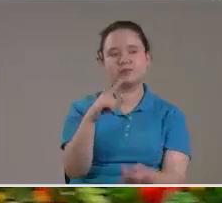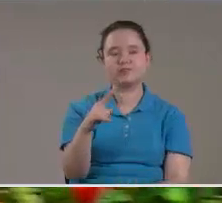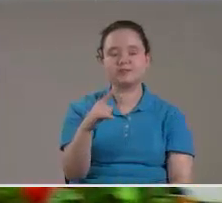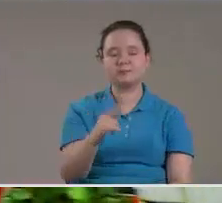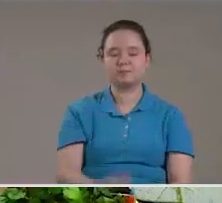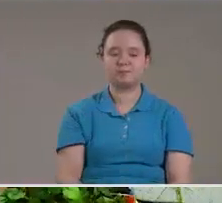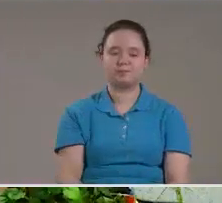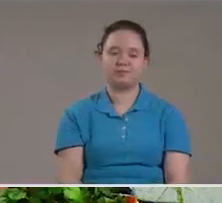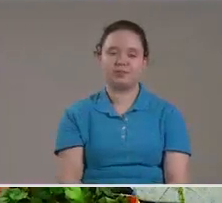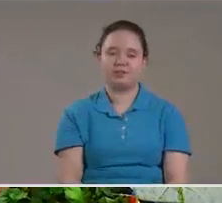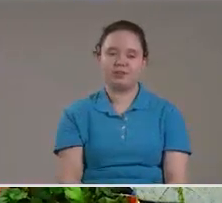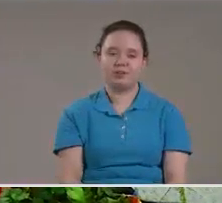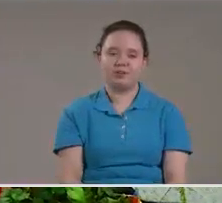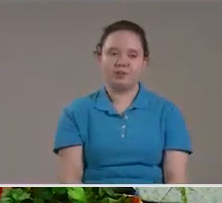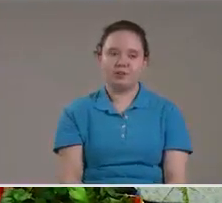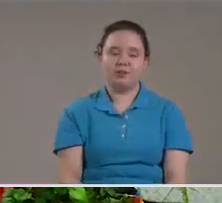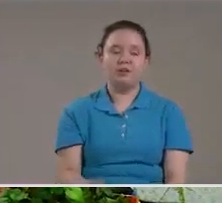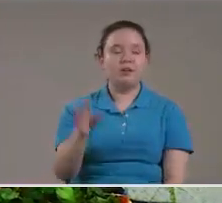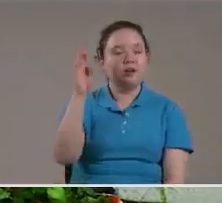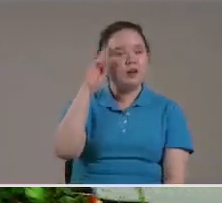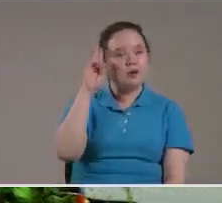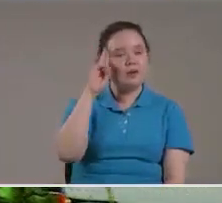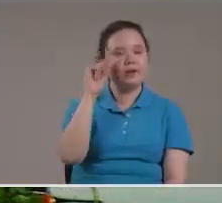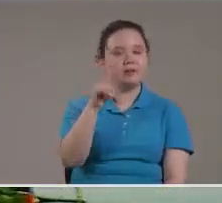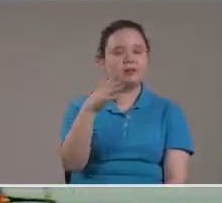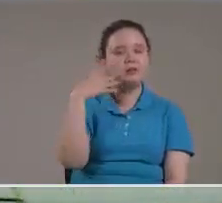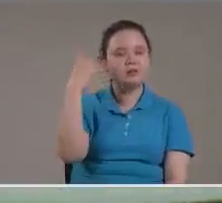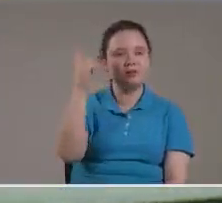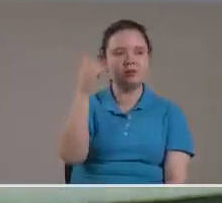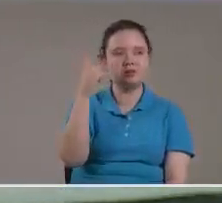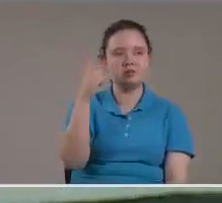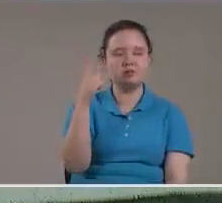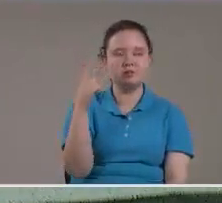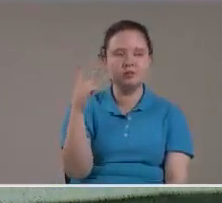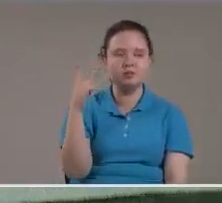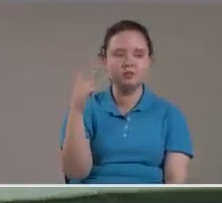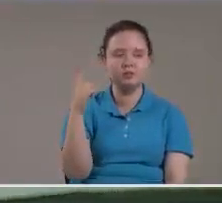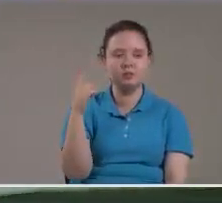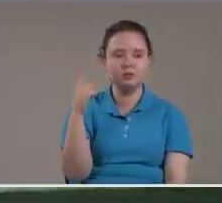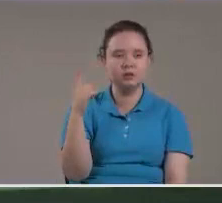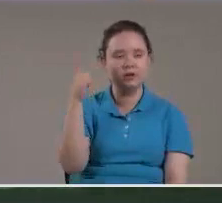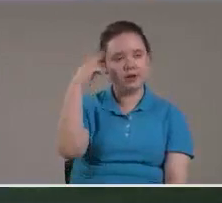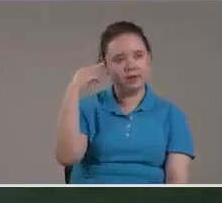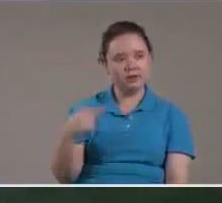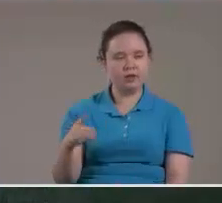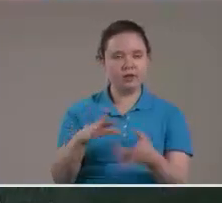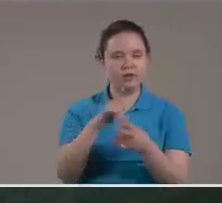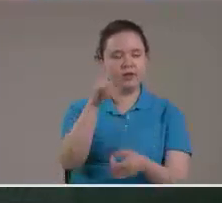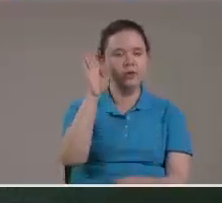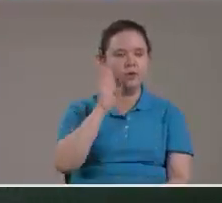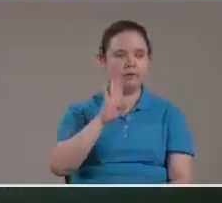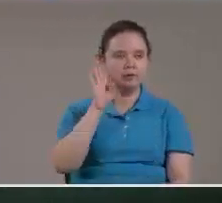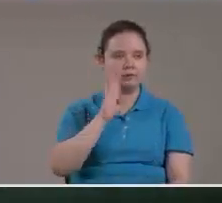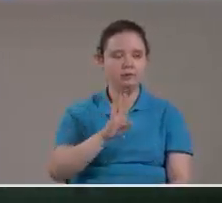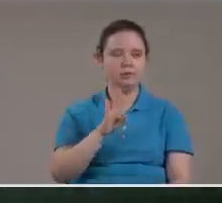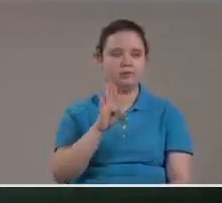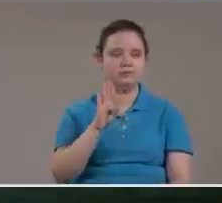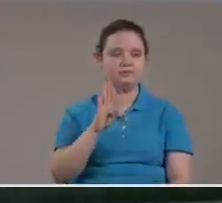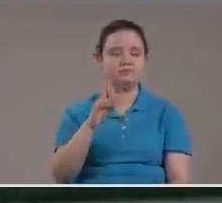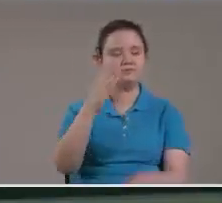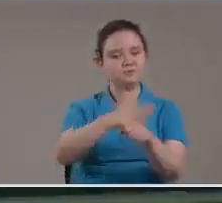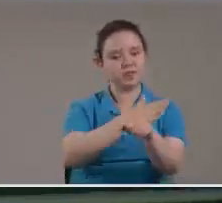Leámoslo otra vez Acuérdate Acuérdate de tu Creador Acuérdate de tu Creador En los días de tu juventud